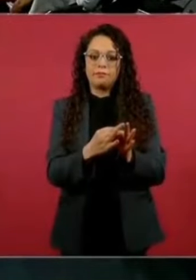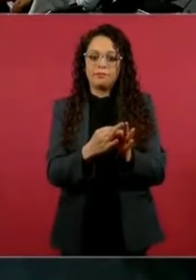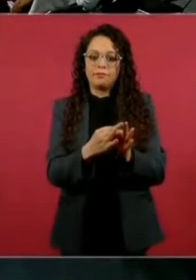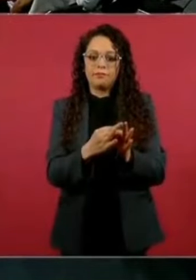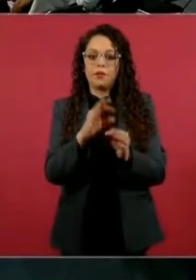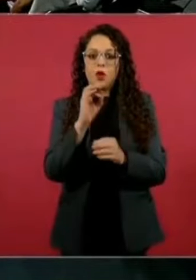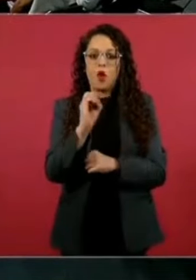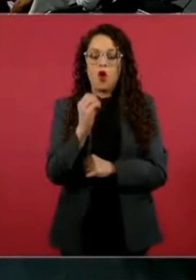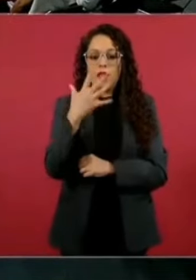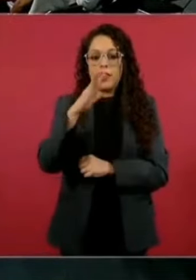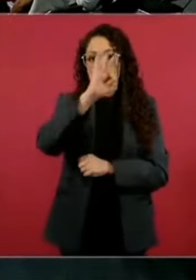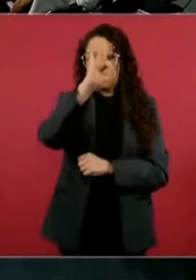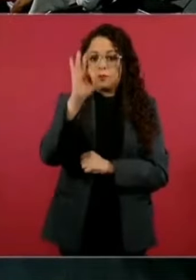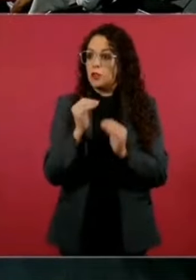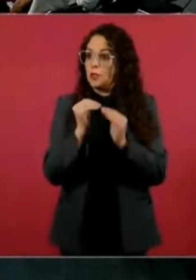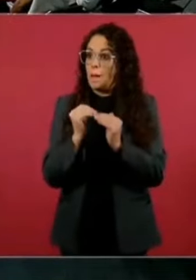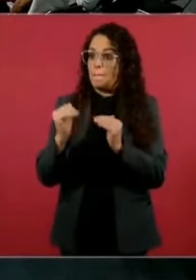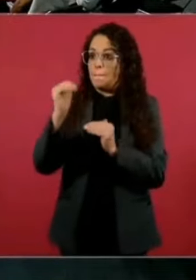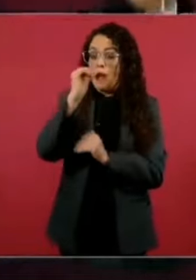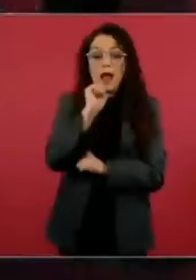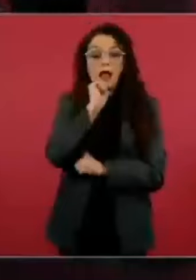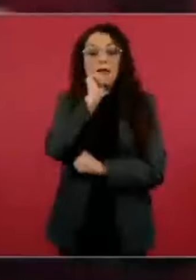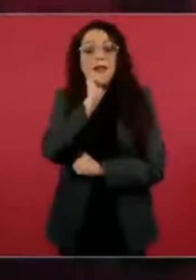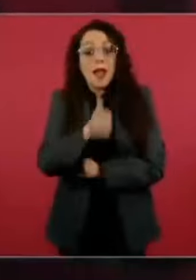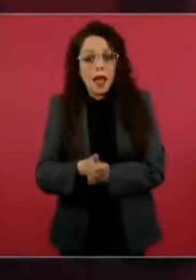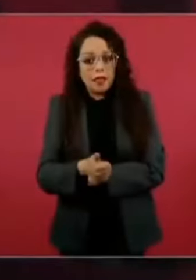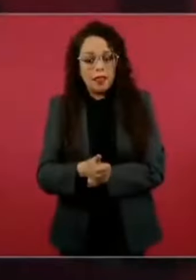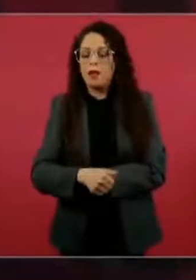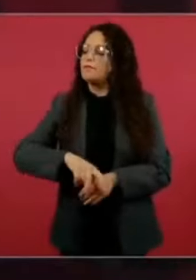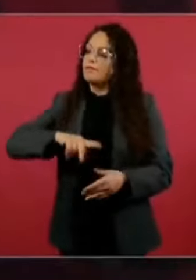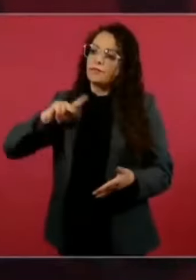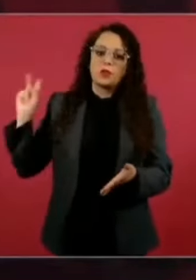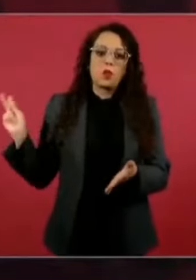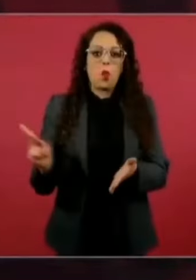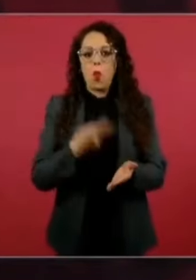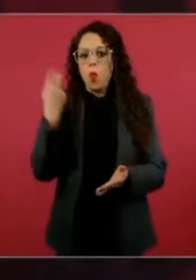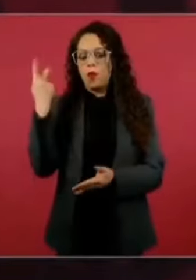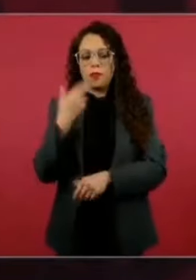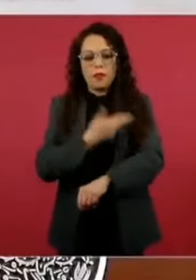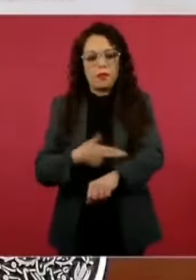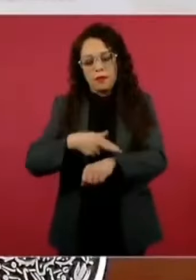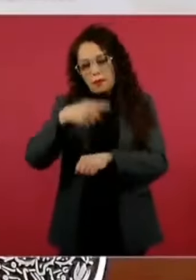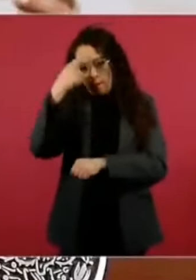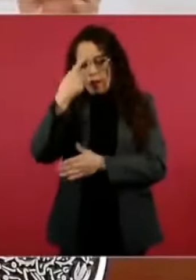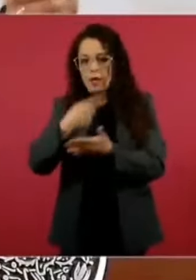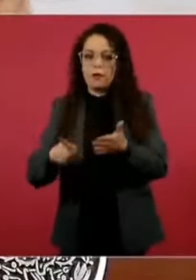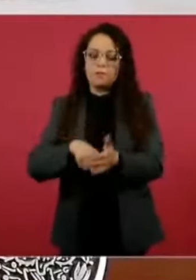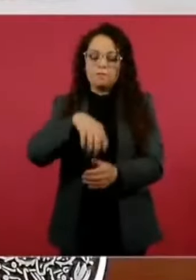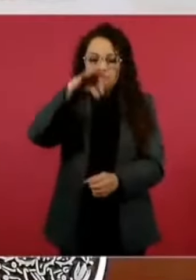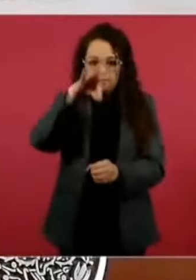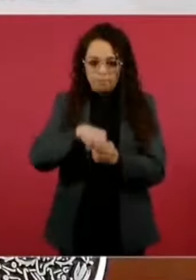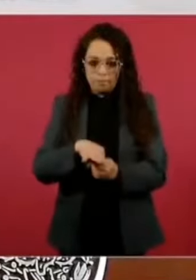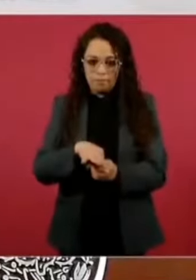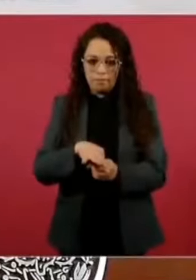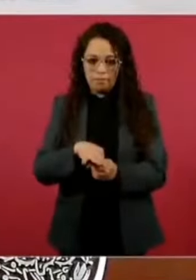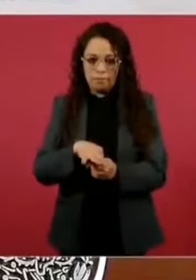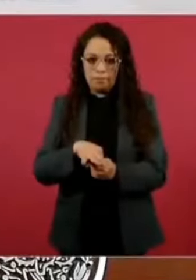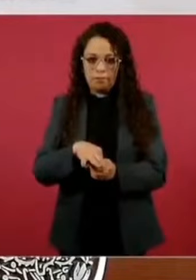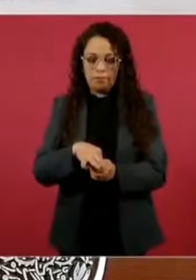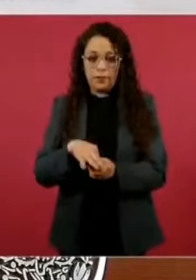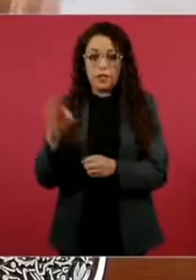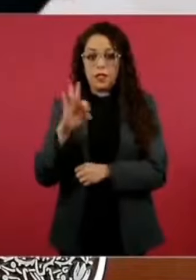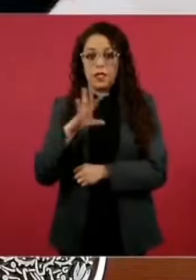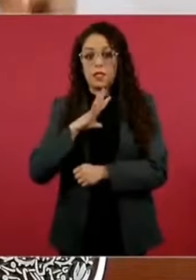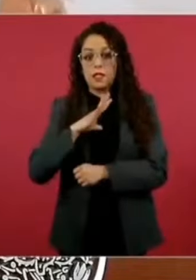margen de más del 10 por ciento, va una segunda vuelta. Y si fueron cinco o seis candidatos,